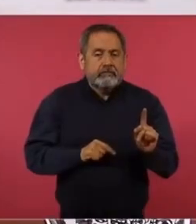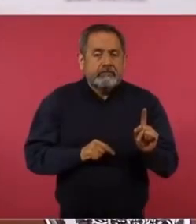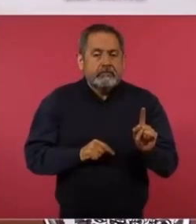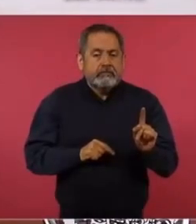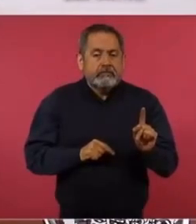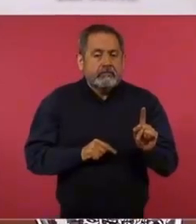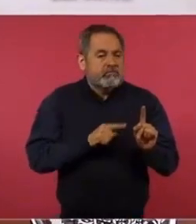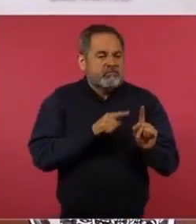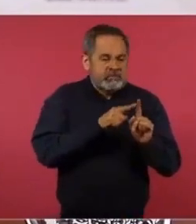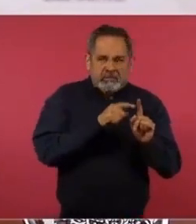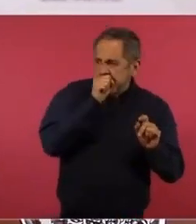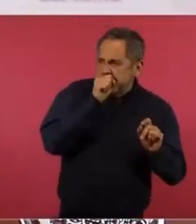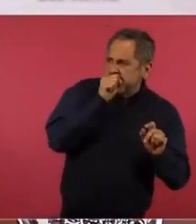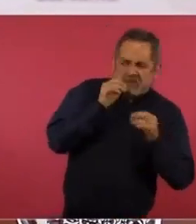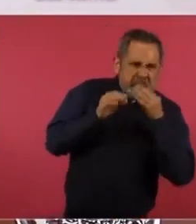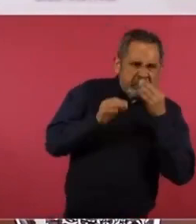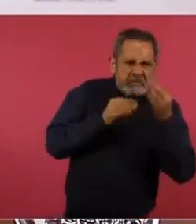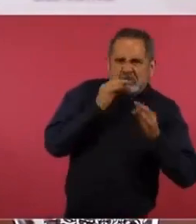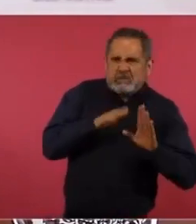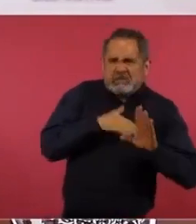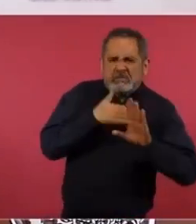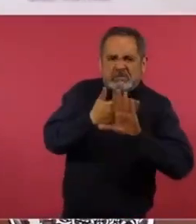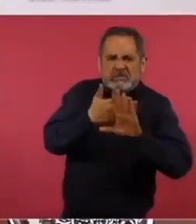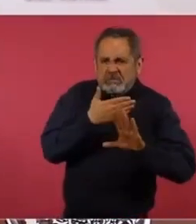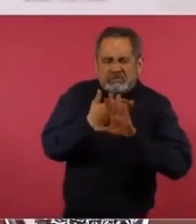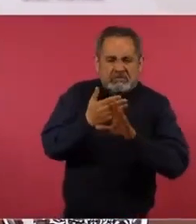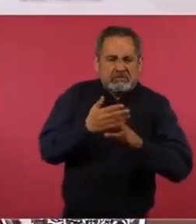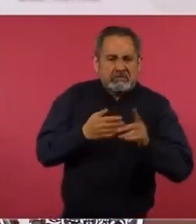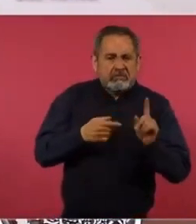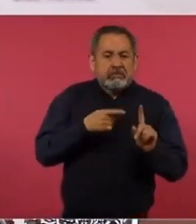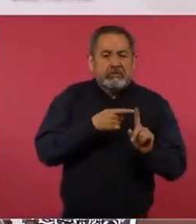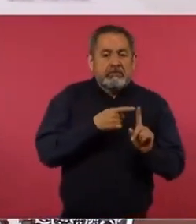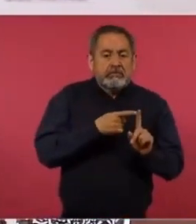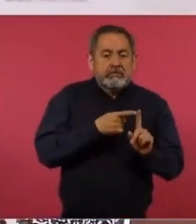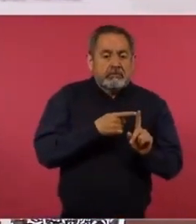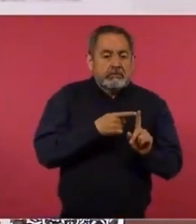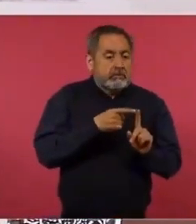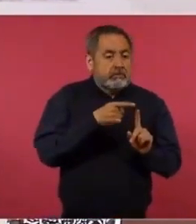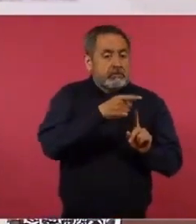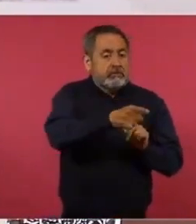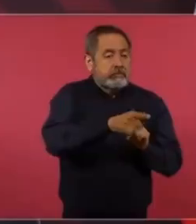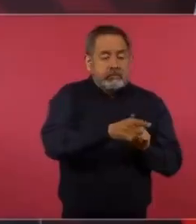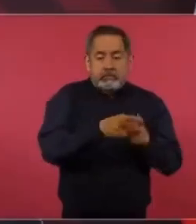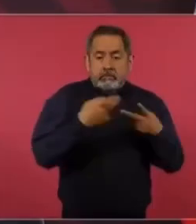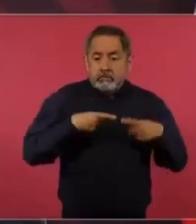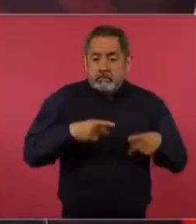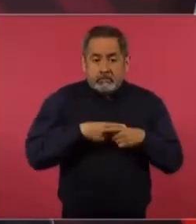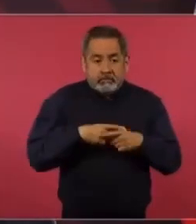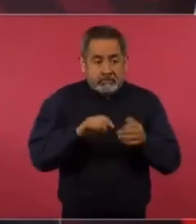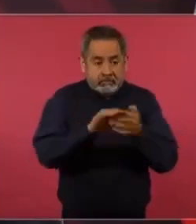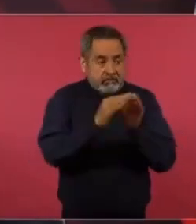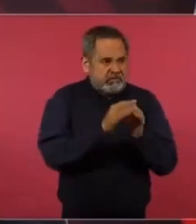golpeando a sus colaboradores cercanos.